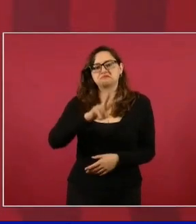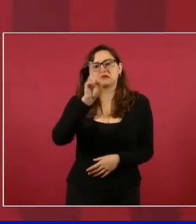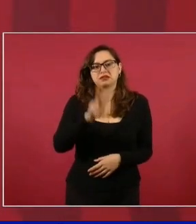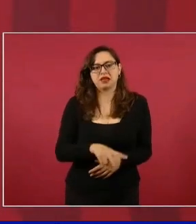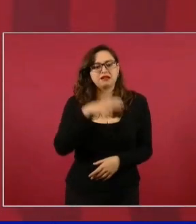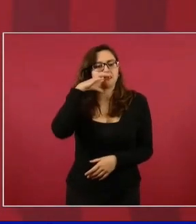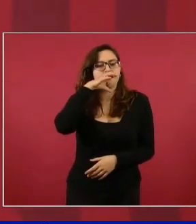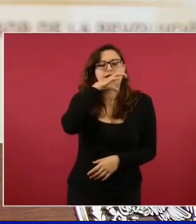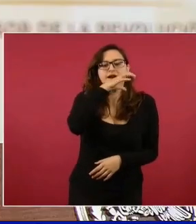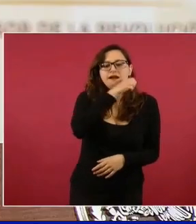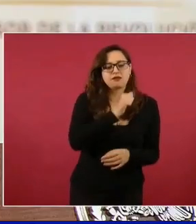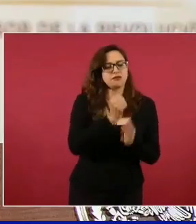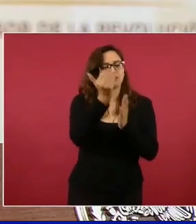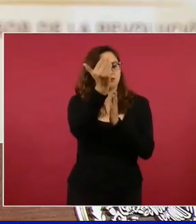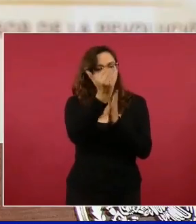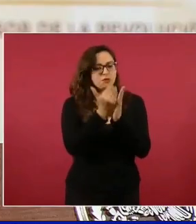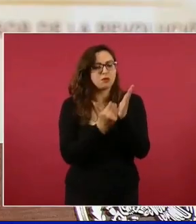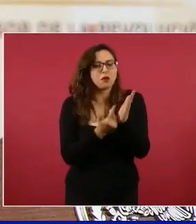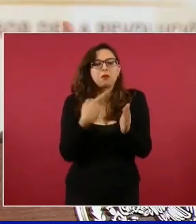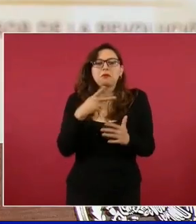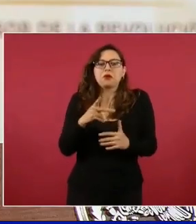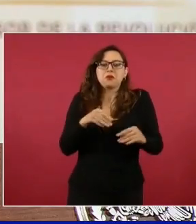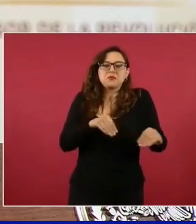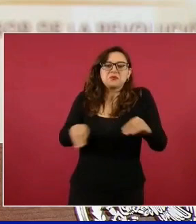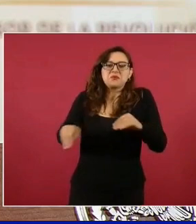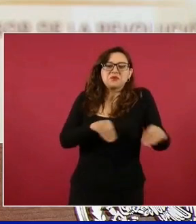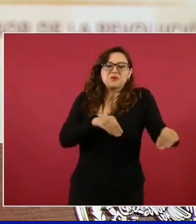pero ya no va